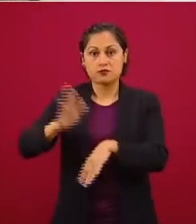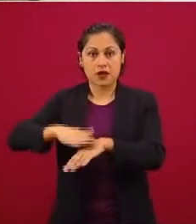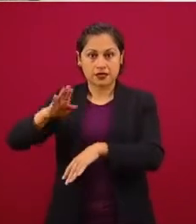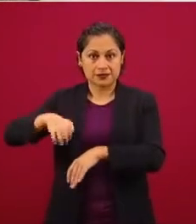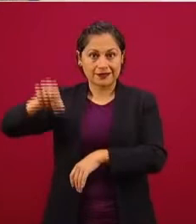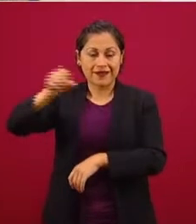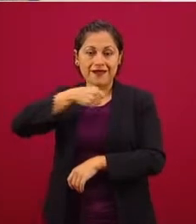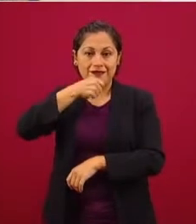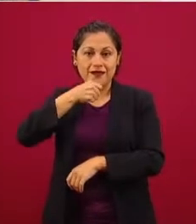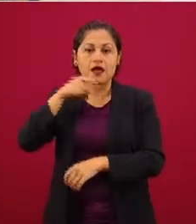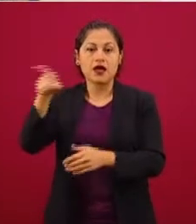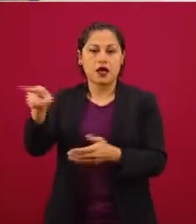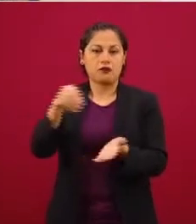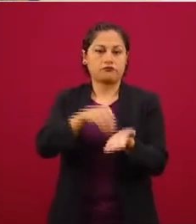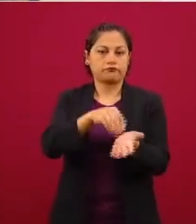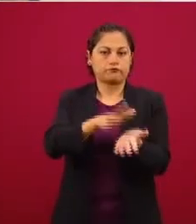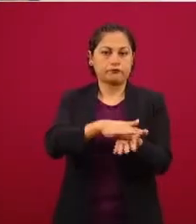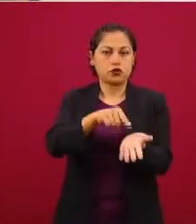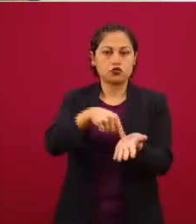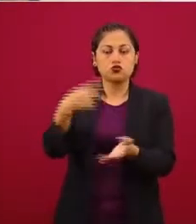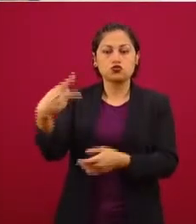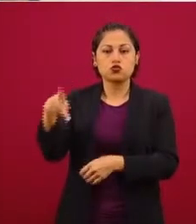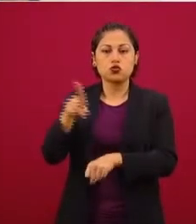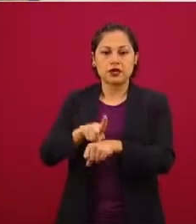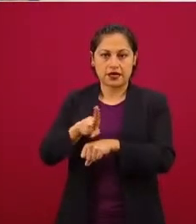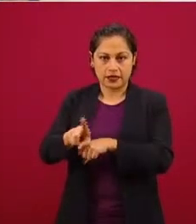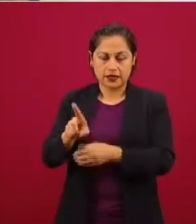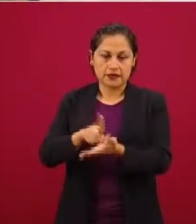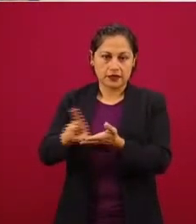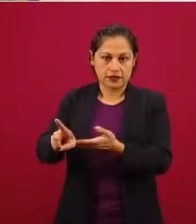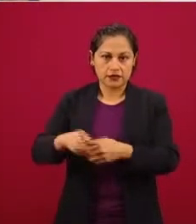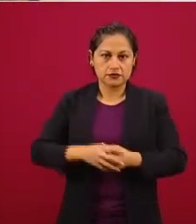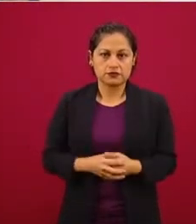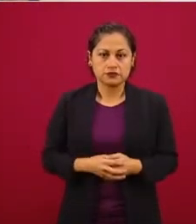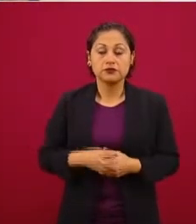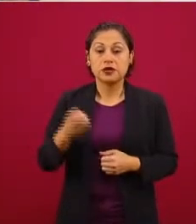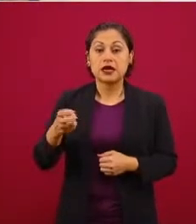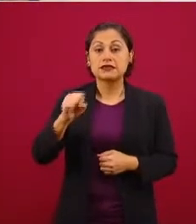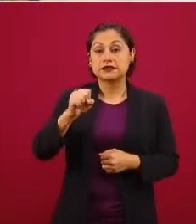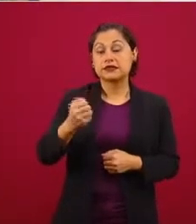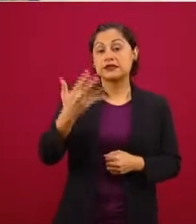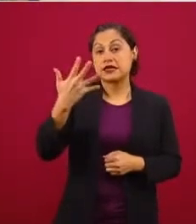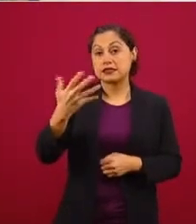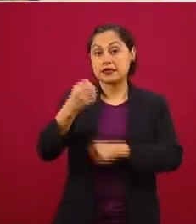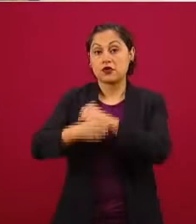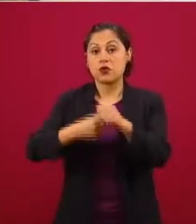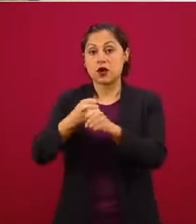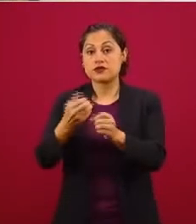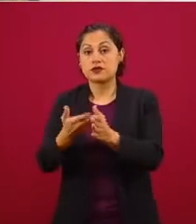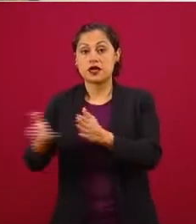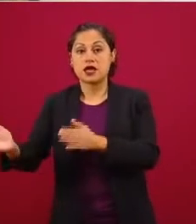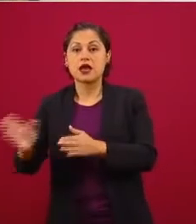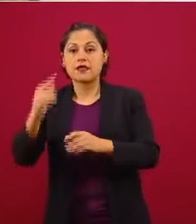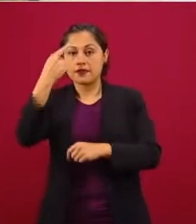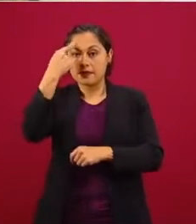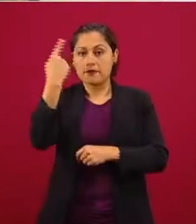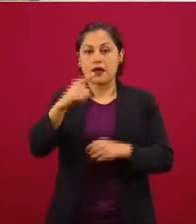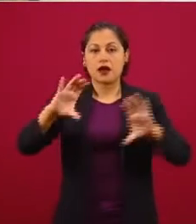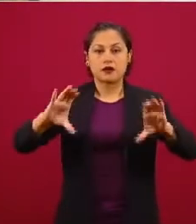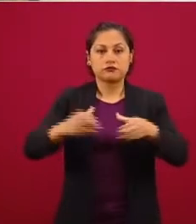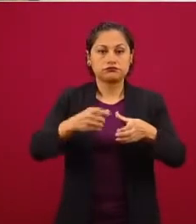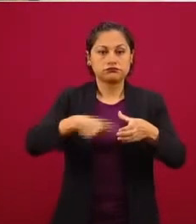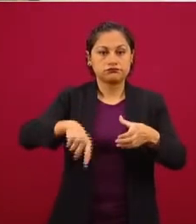las poblaciones indígenas de 65 en adelante. Así que en medio de esta emergencia,